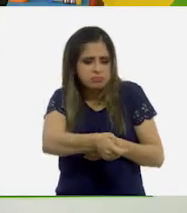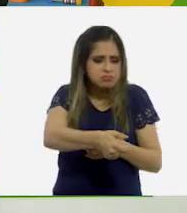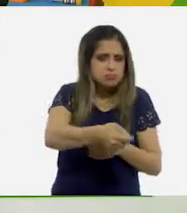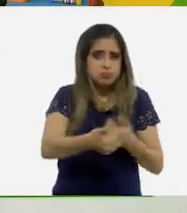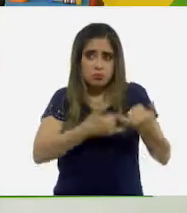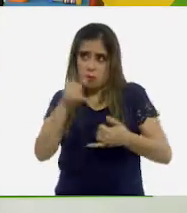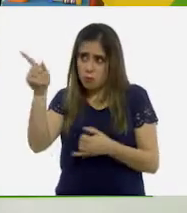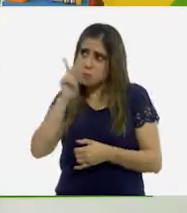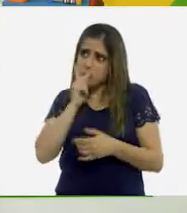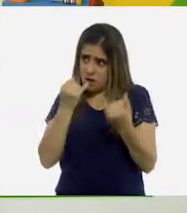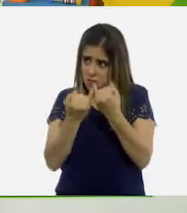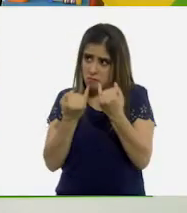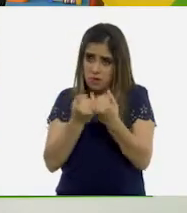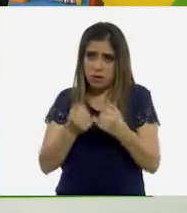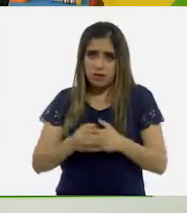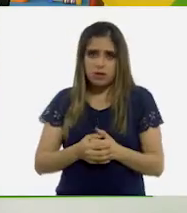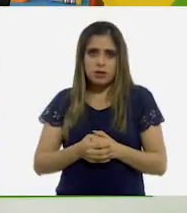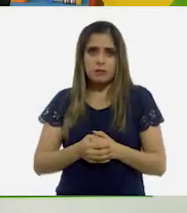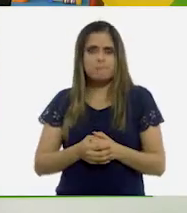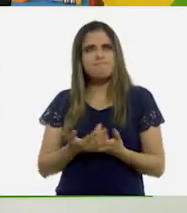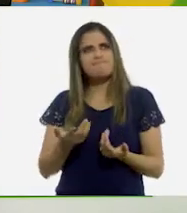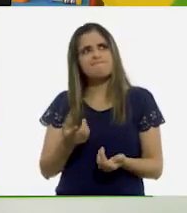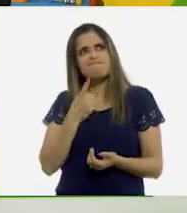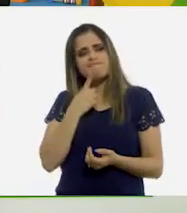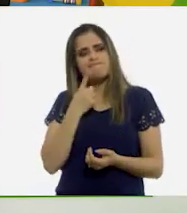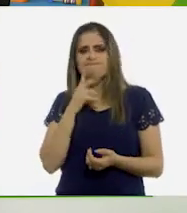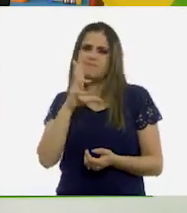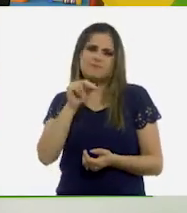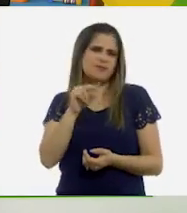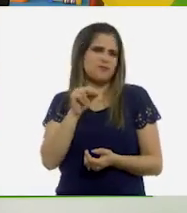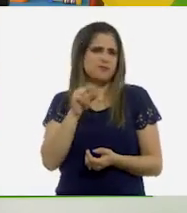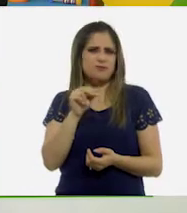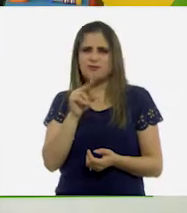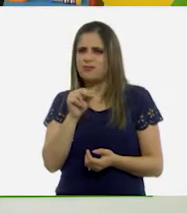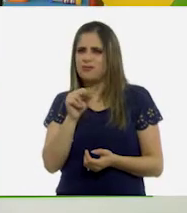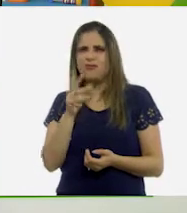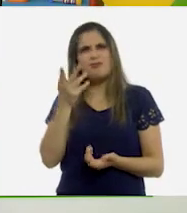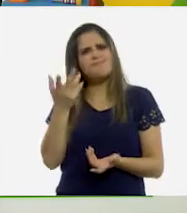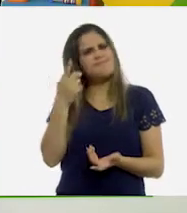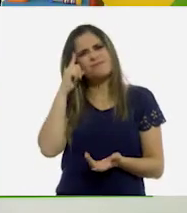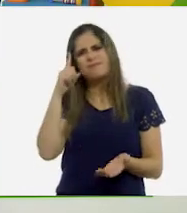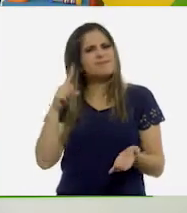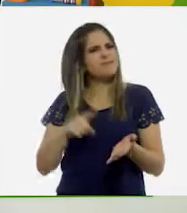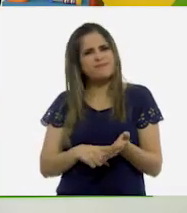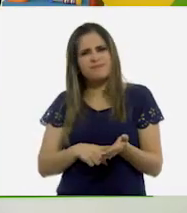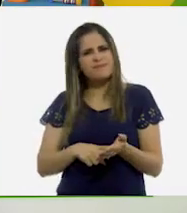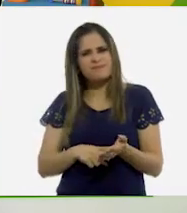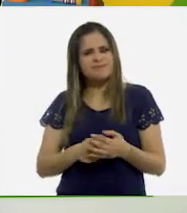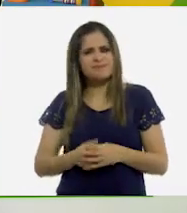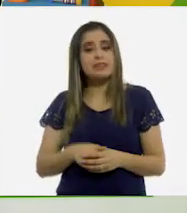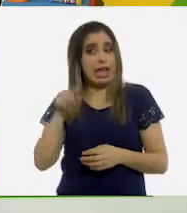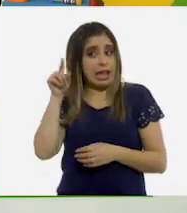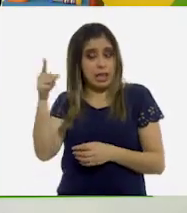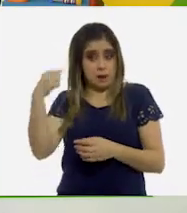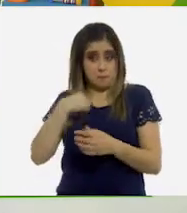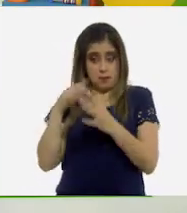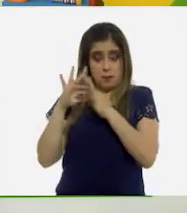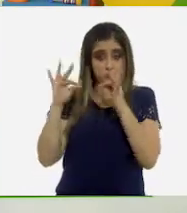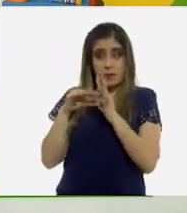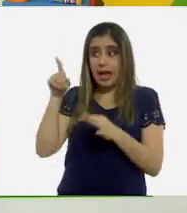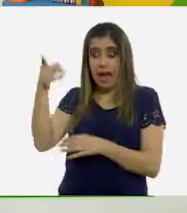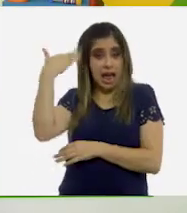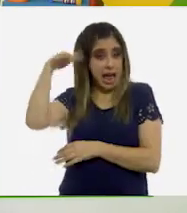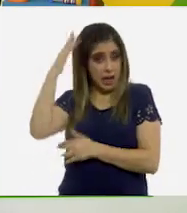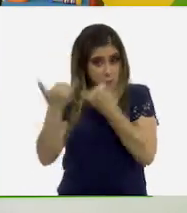jugaba tu papá Sojar. No, no, no. No creo, ¿eh? Es que él me ha contado que cuando